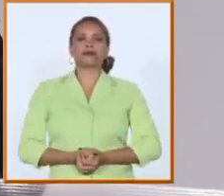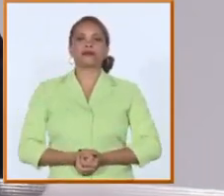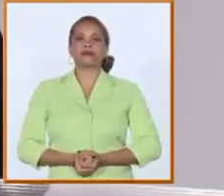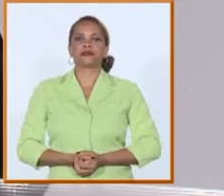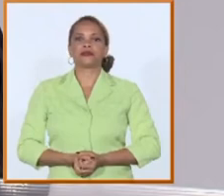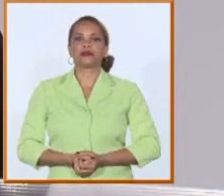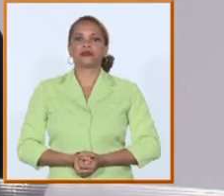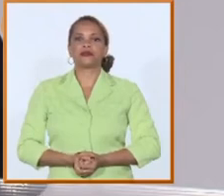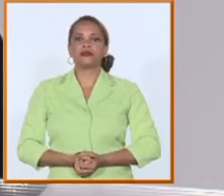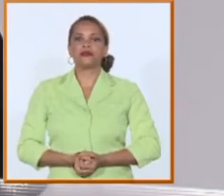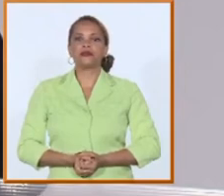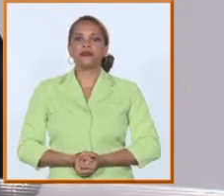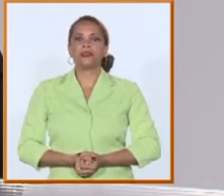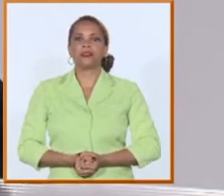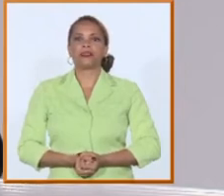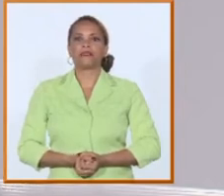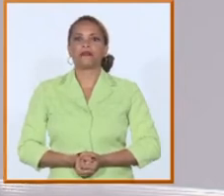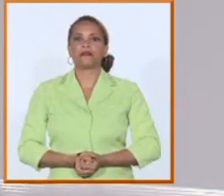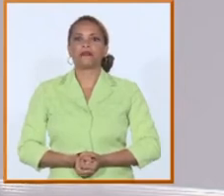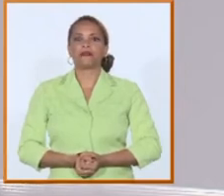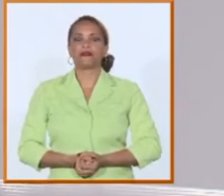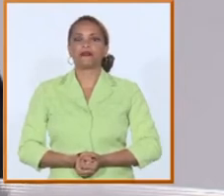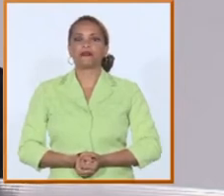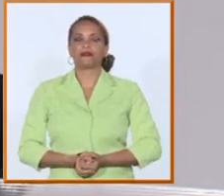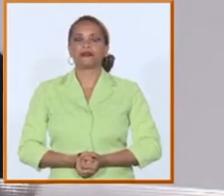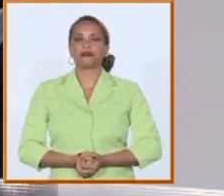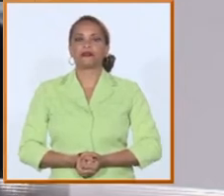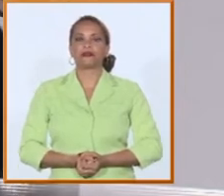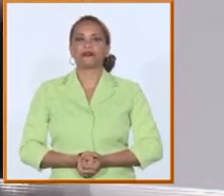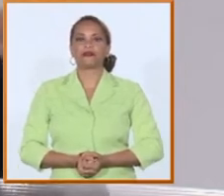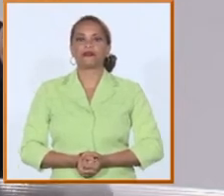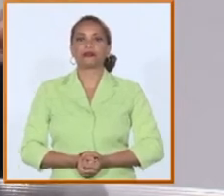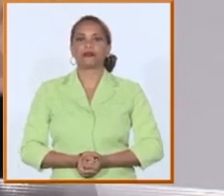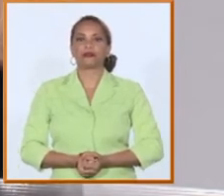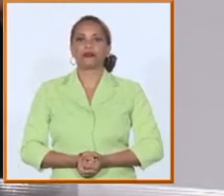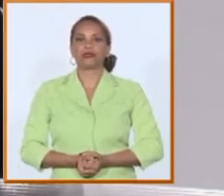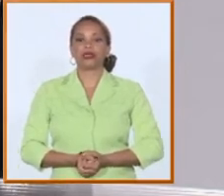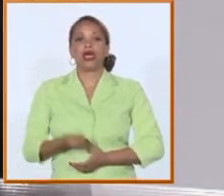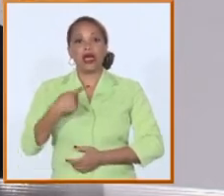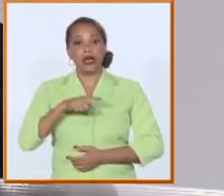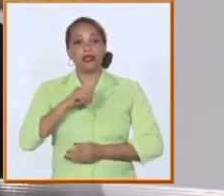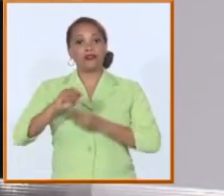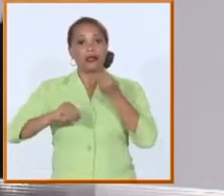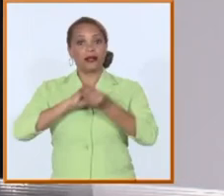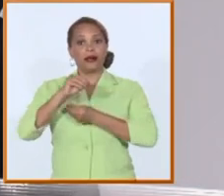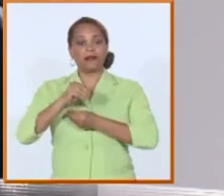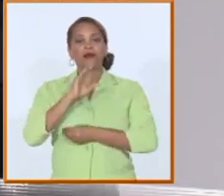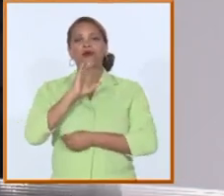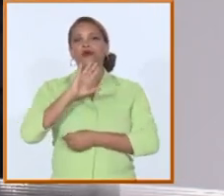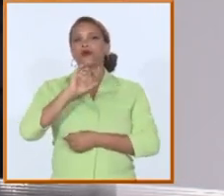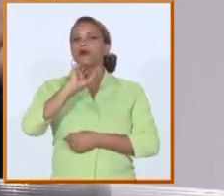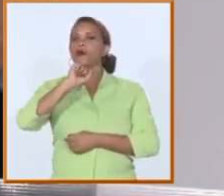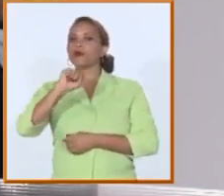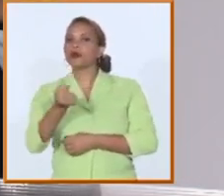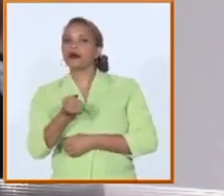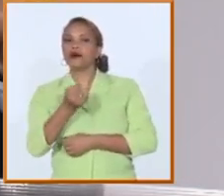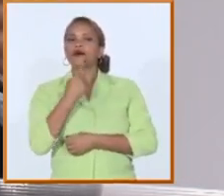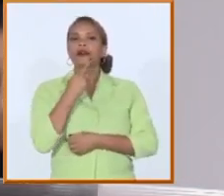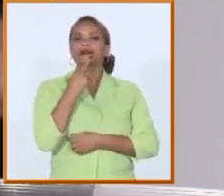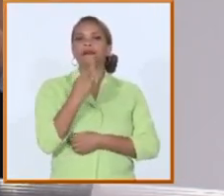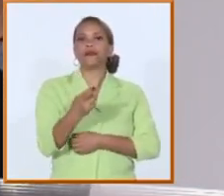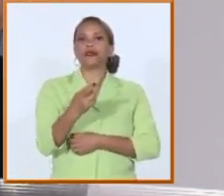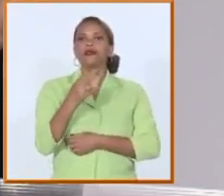Cuba y a la adopción de ese sistema hasta los territorios nos ha obligado a dar respuesta a muchas demandas de